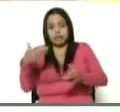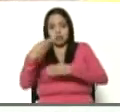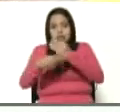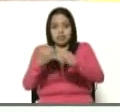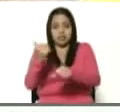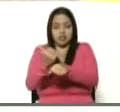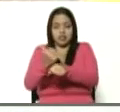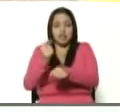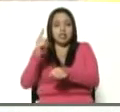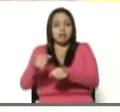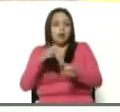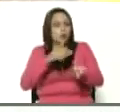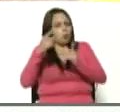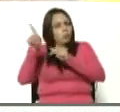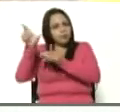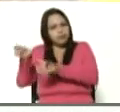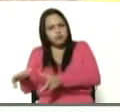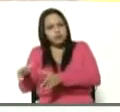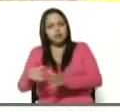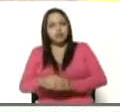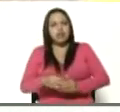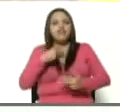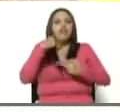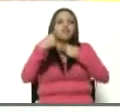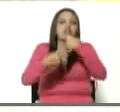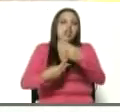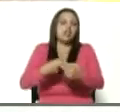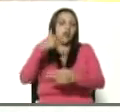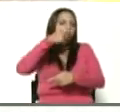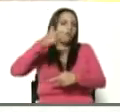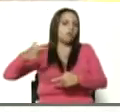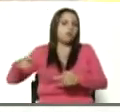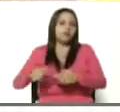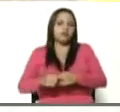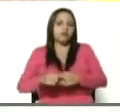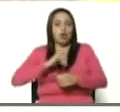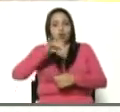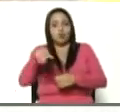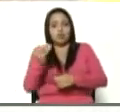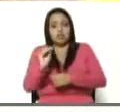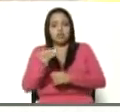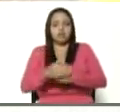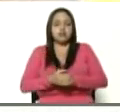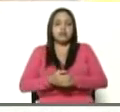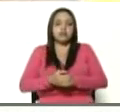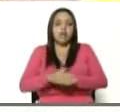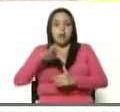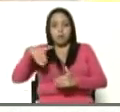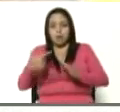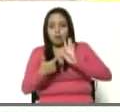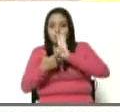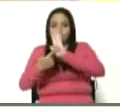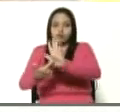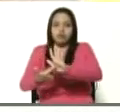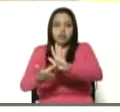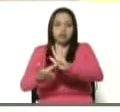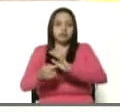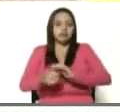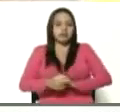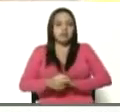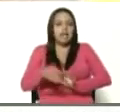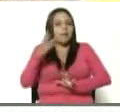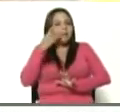Marcos González, vocero del Poder Popular del Junquito, para que le muestren a ustedes la experiencia